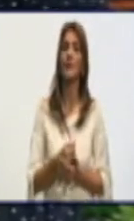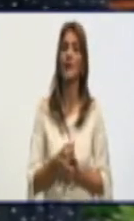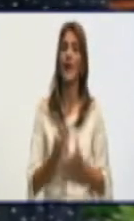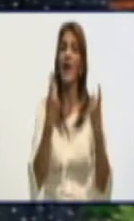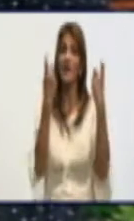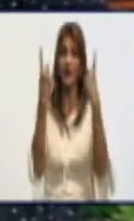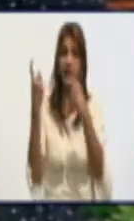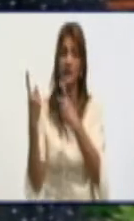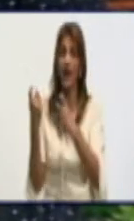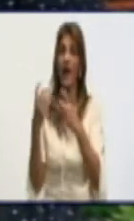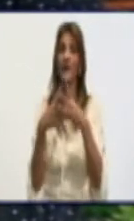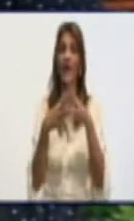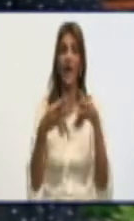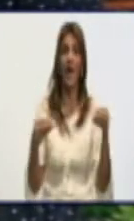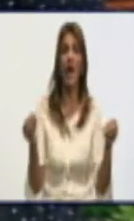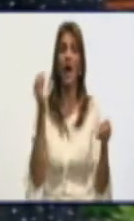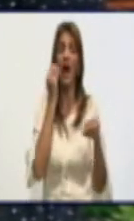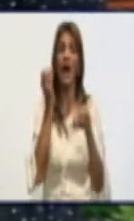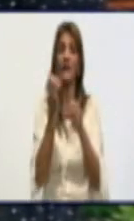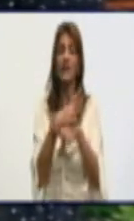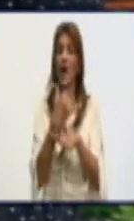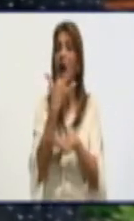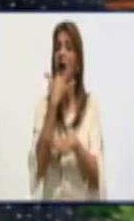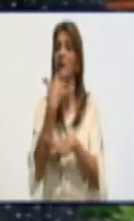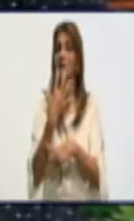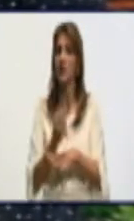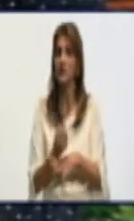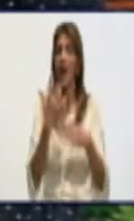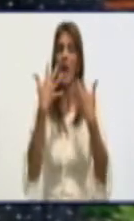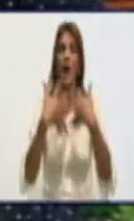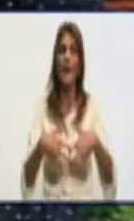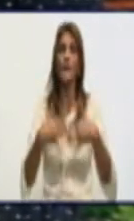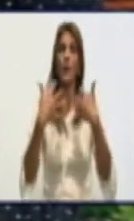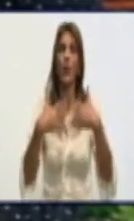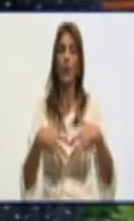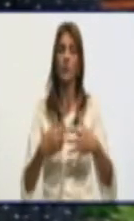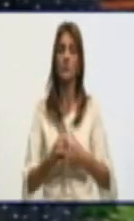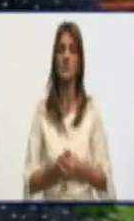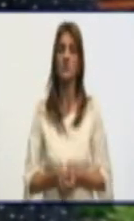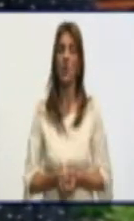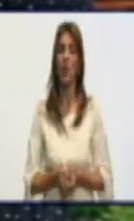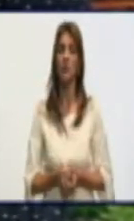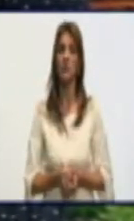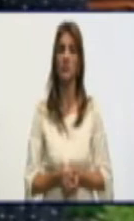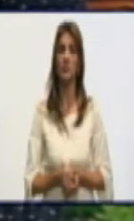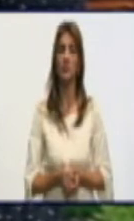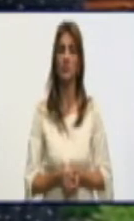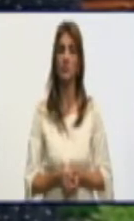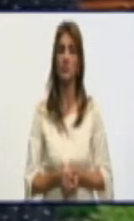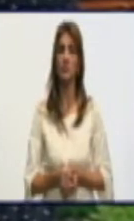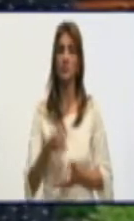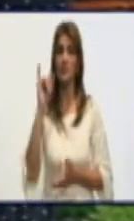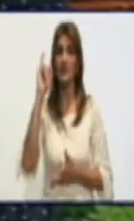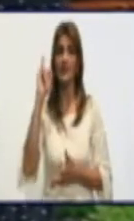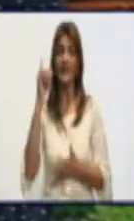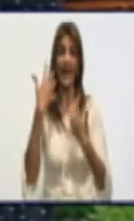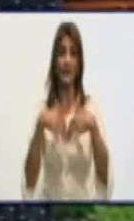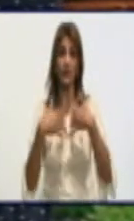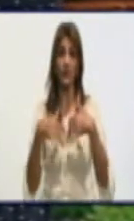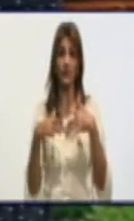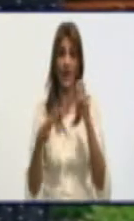reflejada o afecta directamente la producción de la industria cárnica.